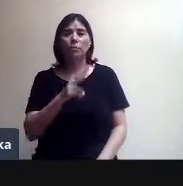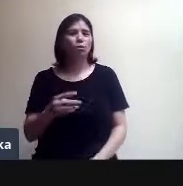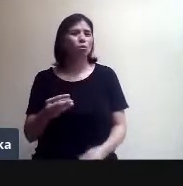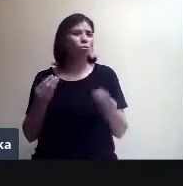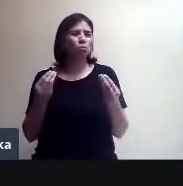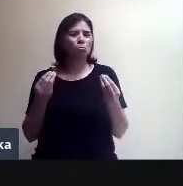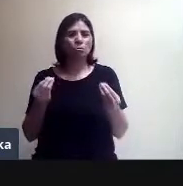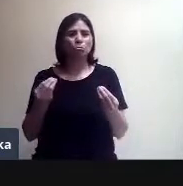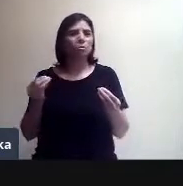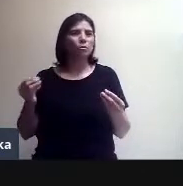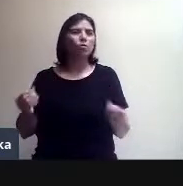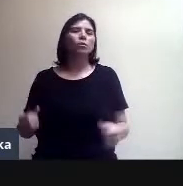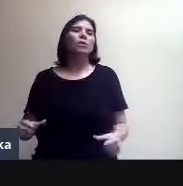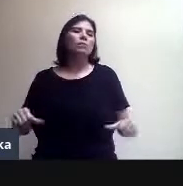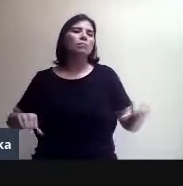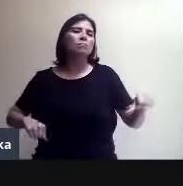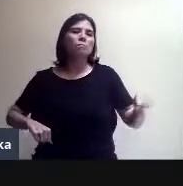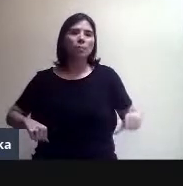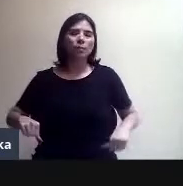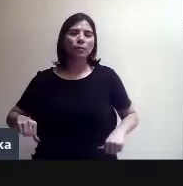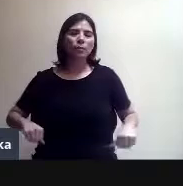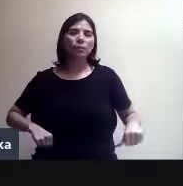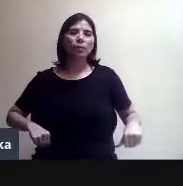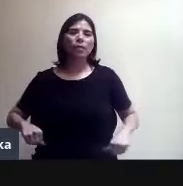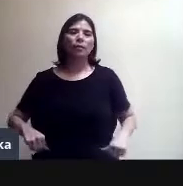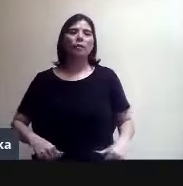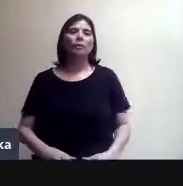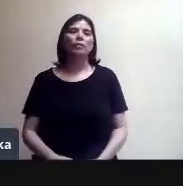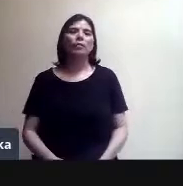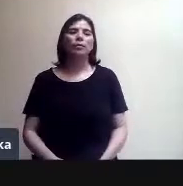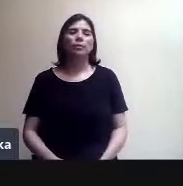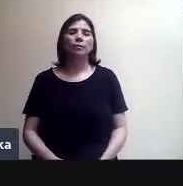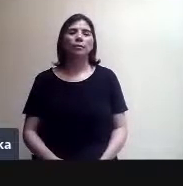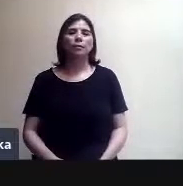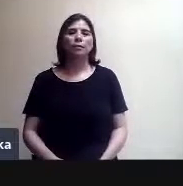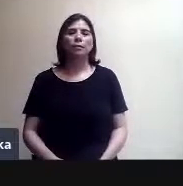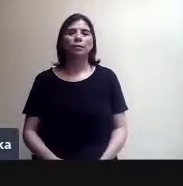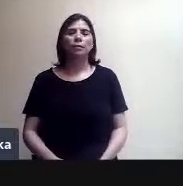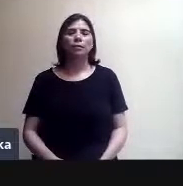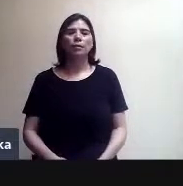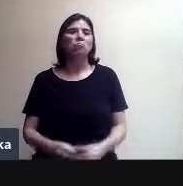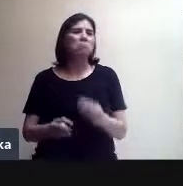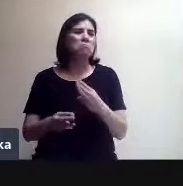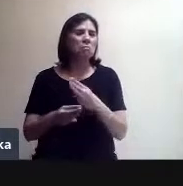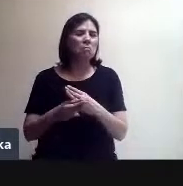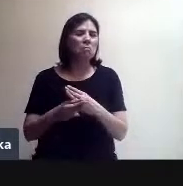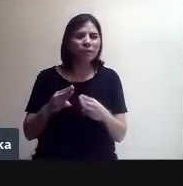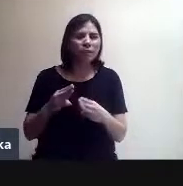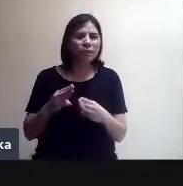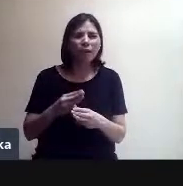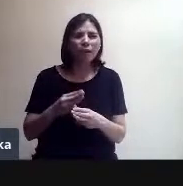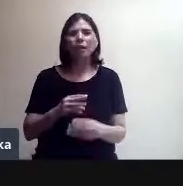recursos que podemos mandar a los alumnos